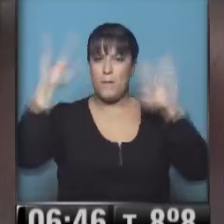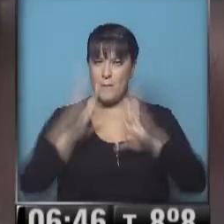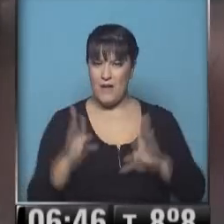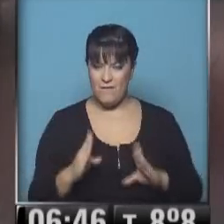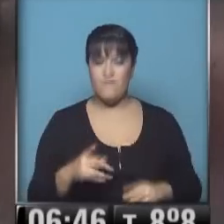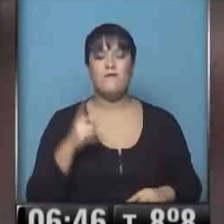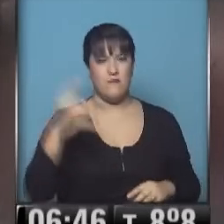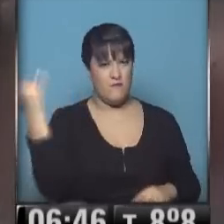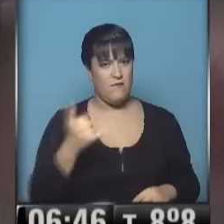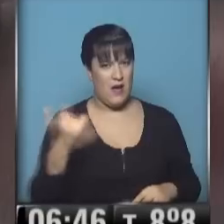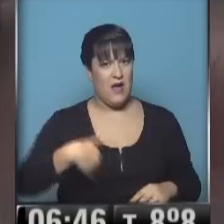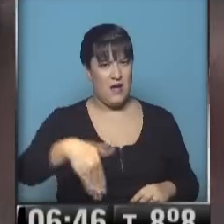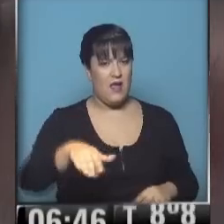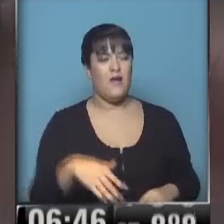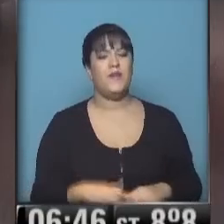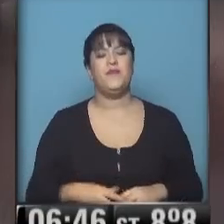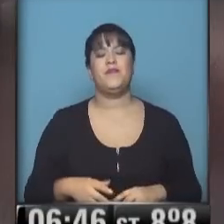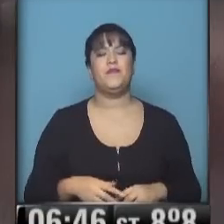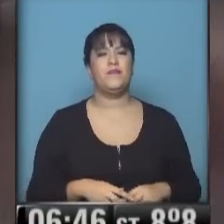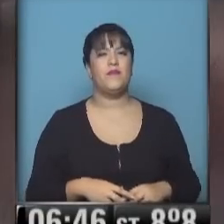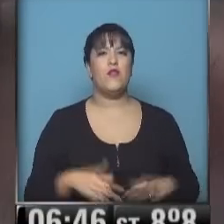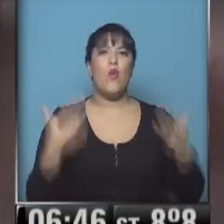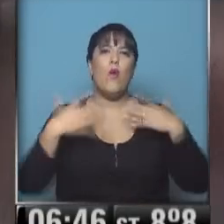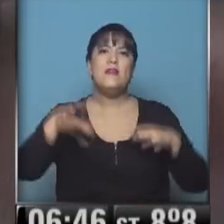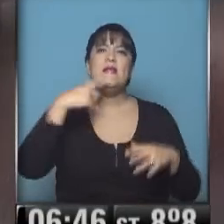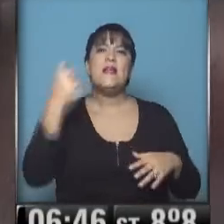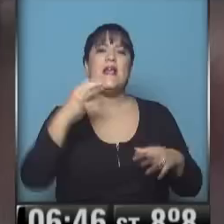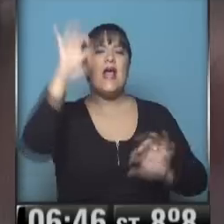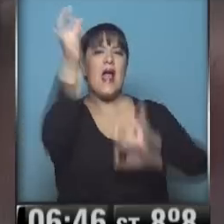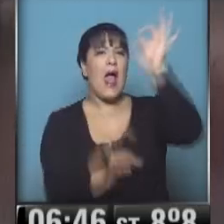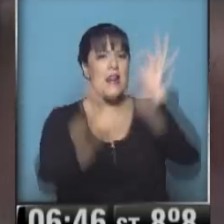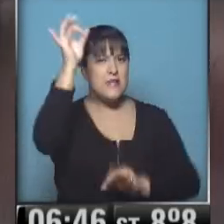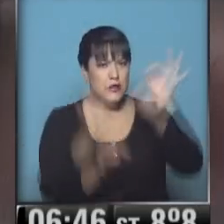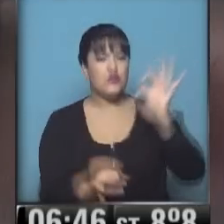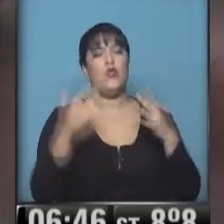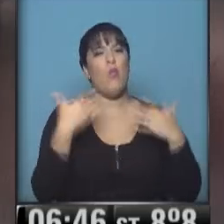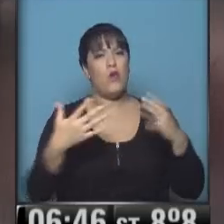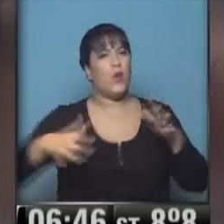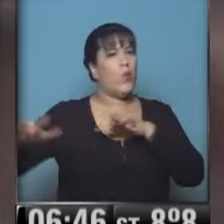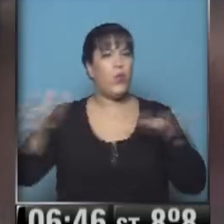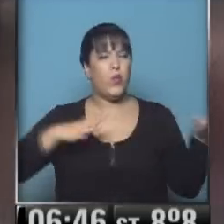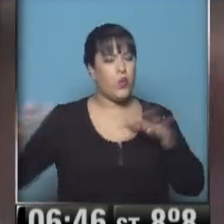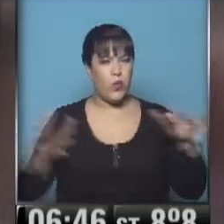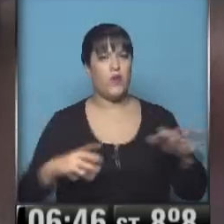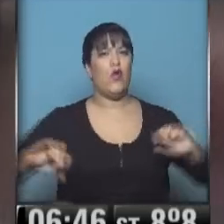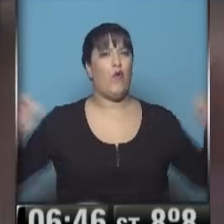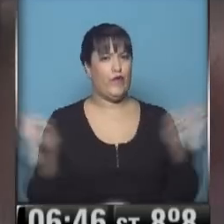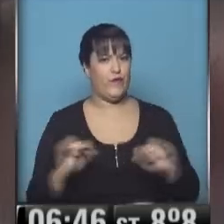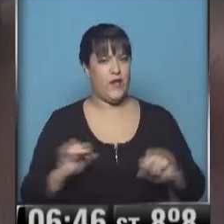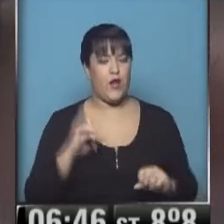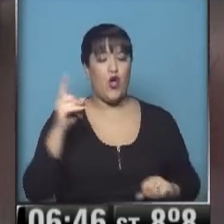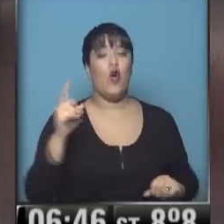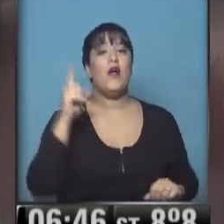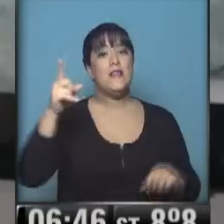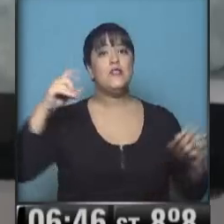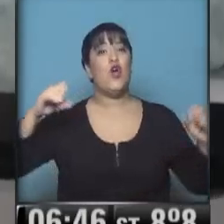De acuerdo al informe del Servicio Meteorológico Nacional, puede caer granizo, puede haber ráfagas de viento con el ingreso del aire más frío a toda la región. Son las